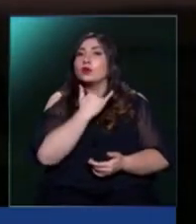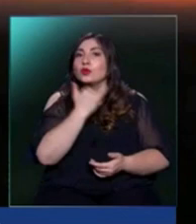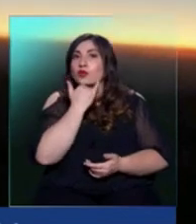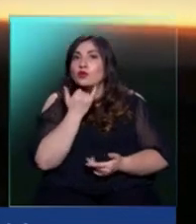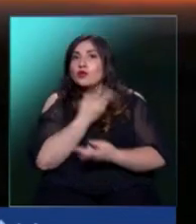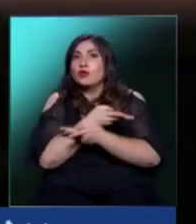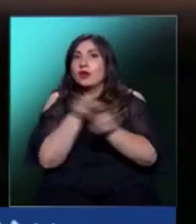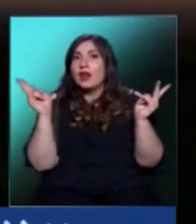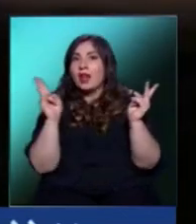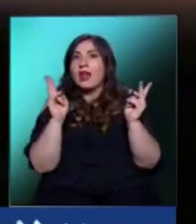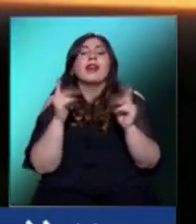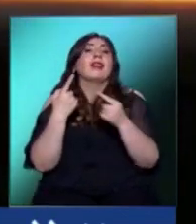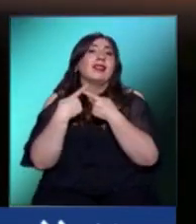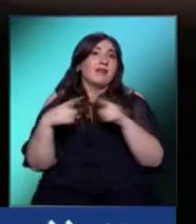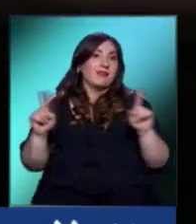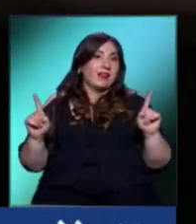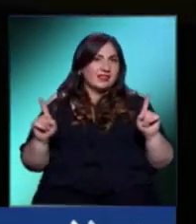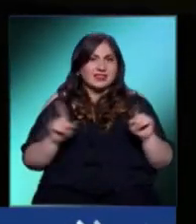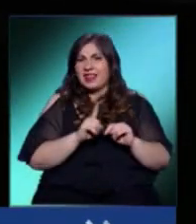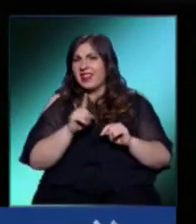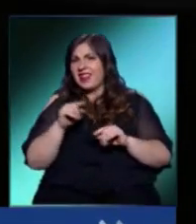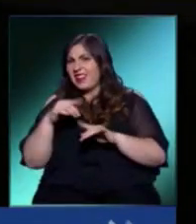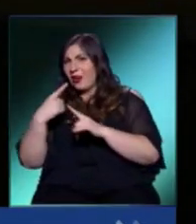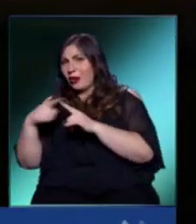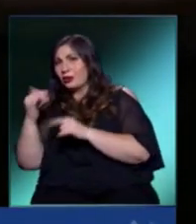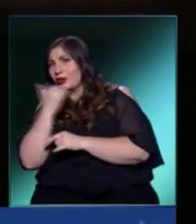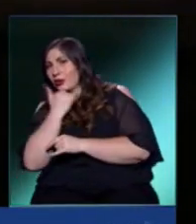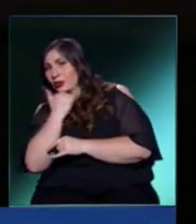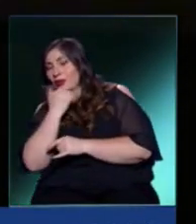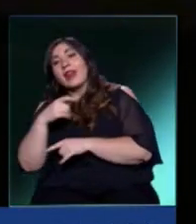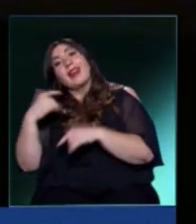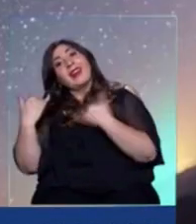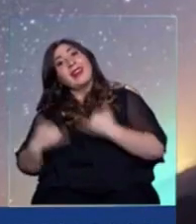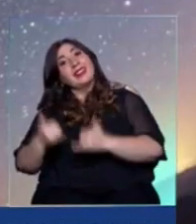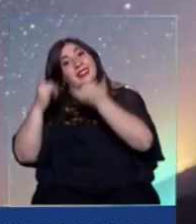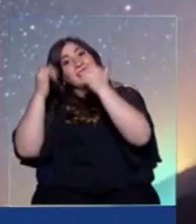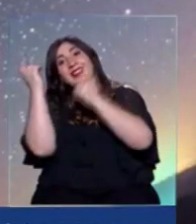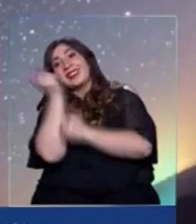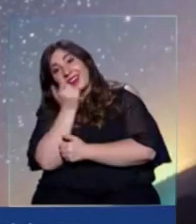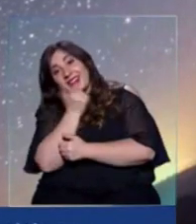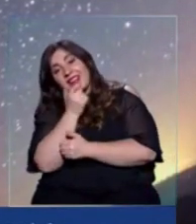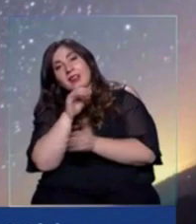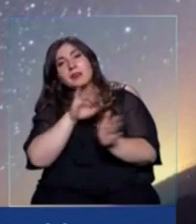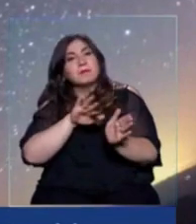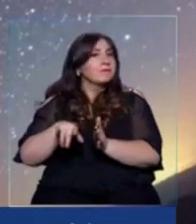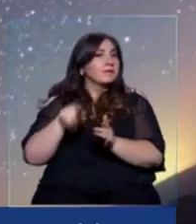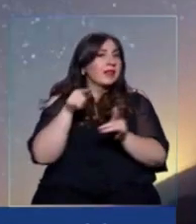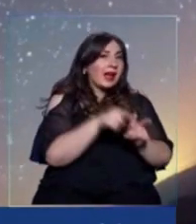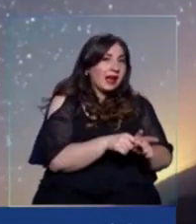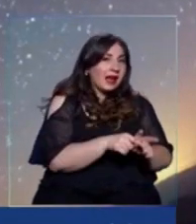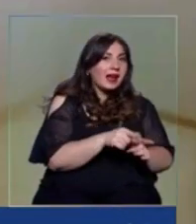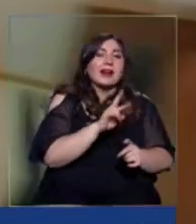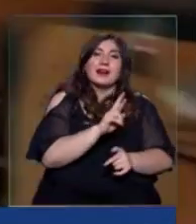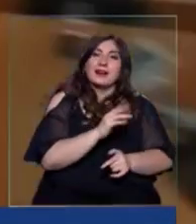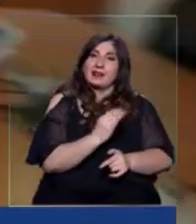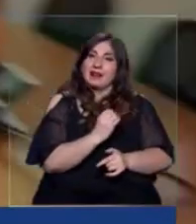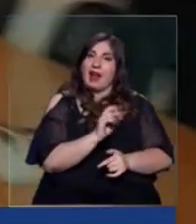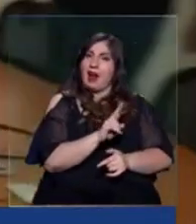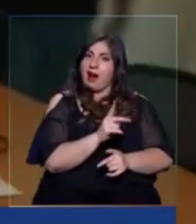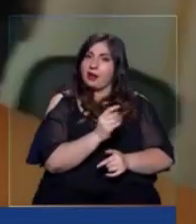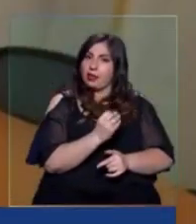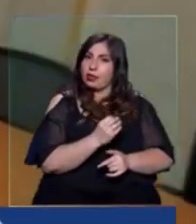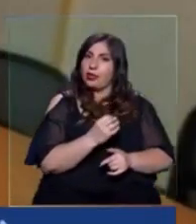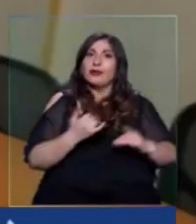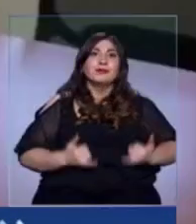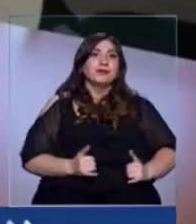la que a diferencia a los youtubers tradicionales, cuyo único fin es hacer reír a sus suscriptores, Ricardo recurre